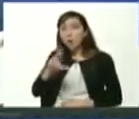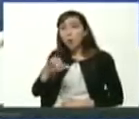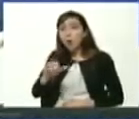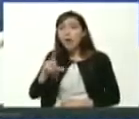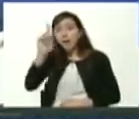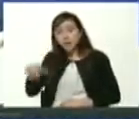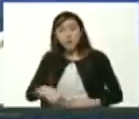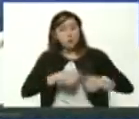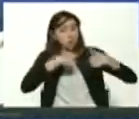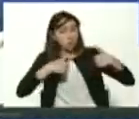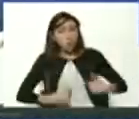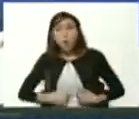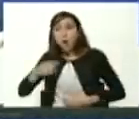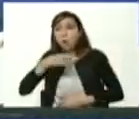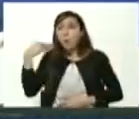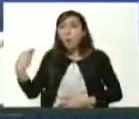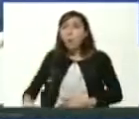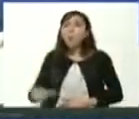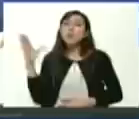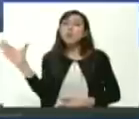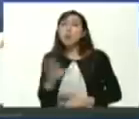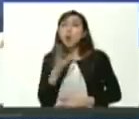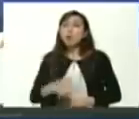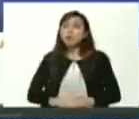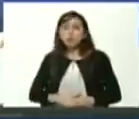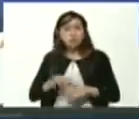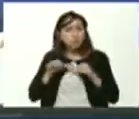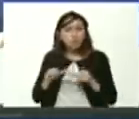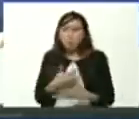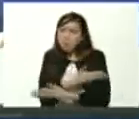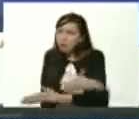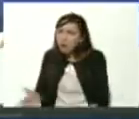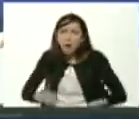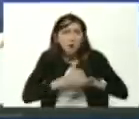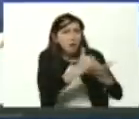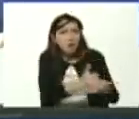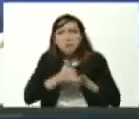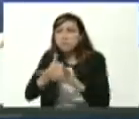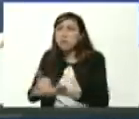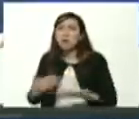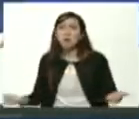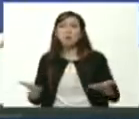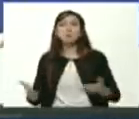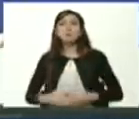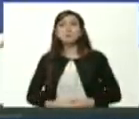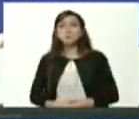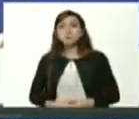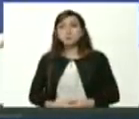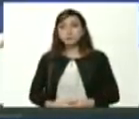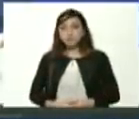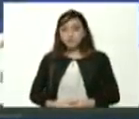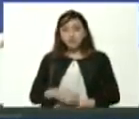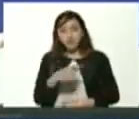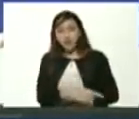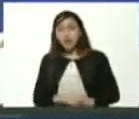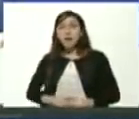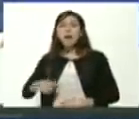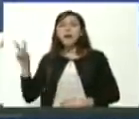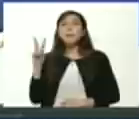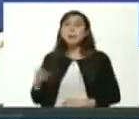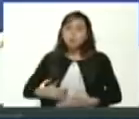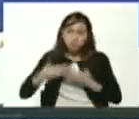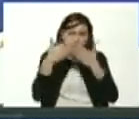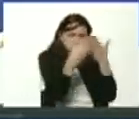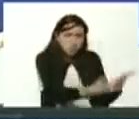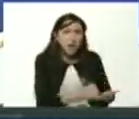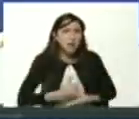corazón de la juventud colombiana solidaridad solidaridad y solidaridad desde la juventud venezolana para